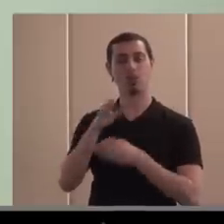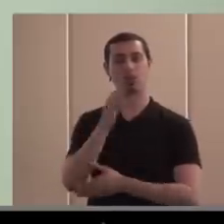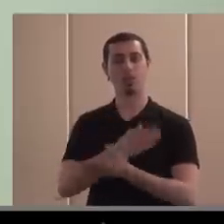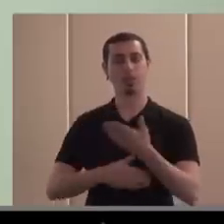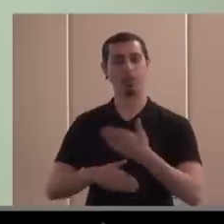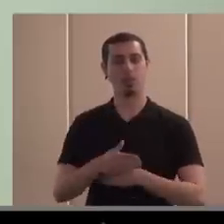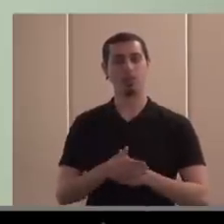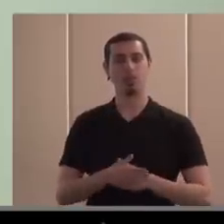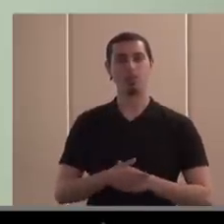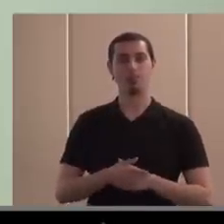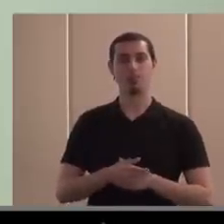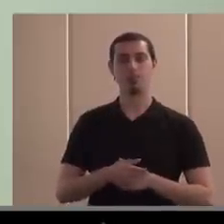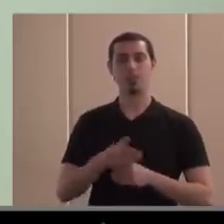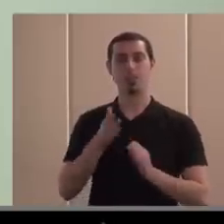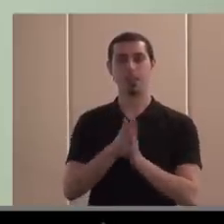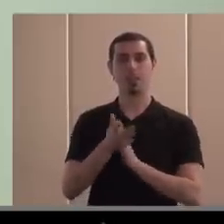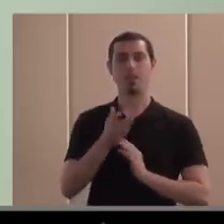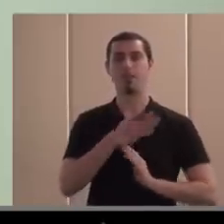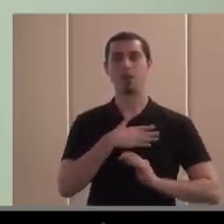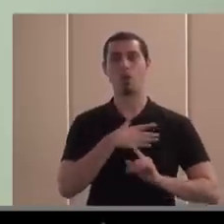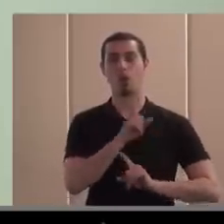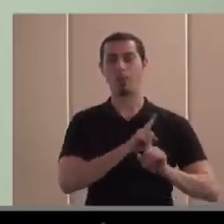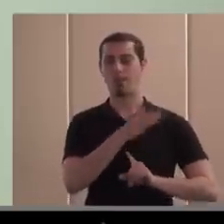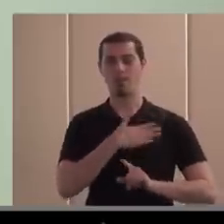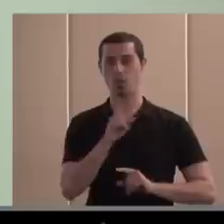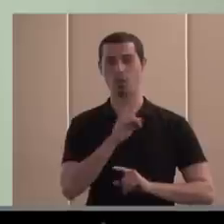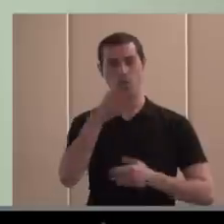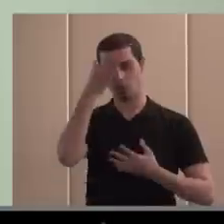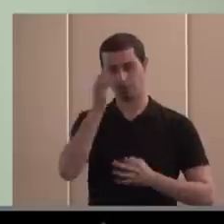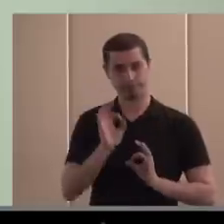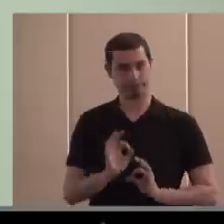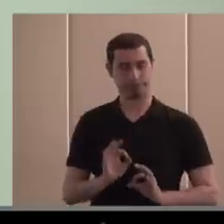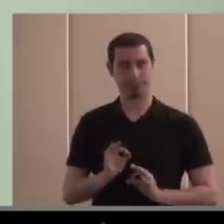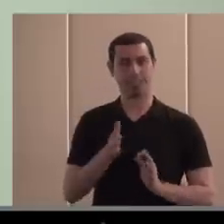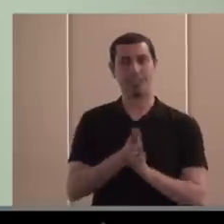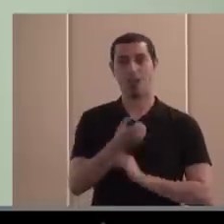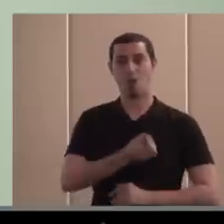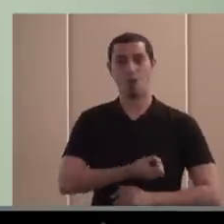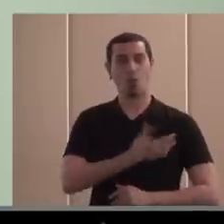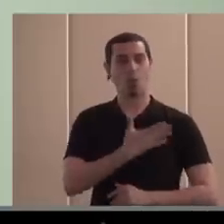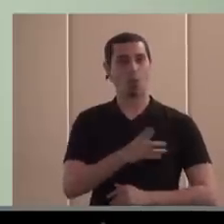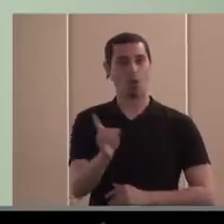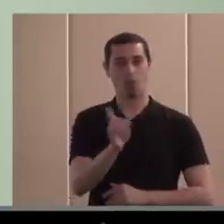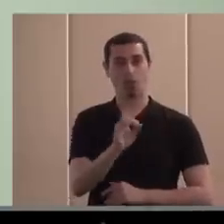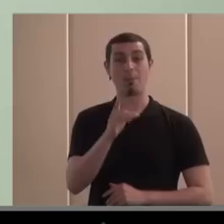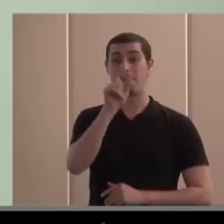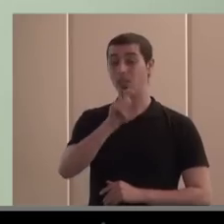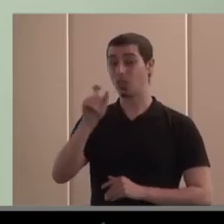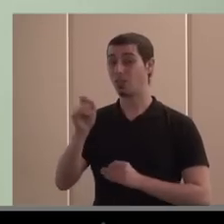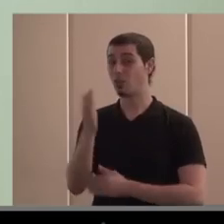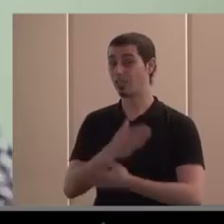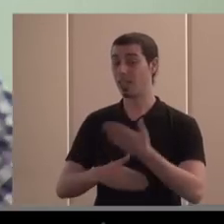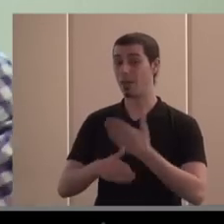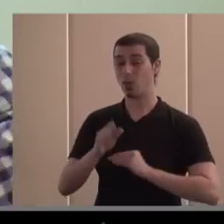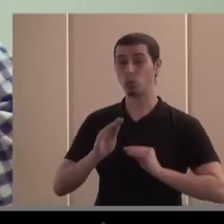ser fácilmente polémico, pero lo creo así, que es no vocacional, creo que las personas con discapacidad, ya sus